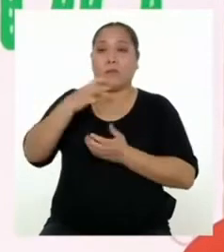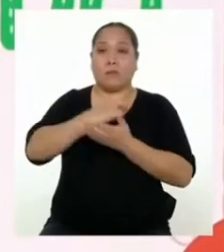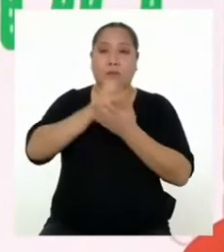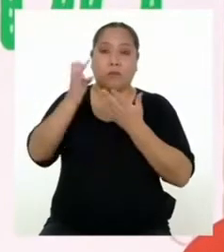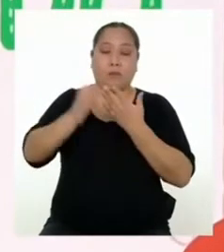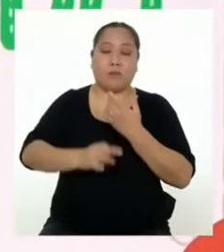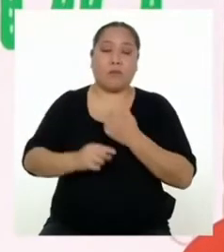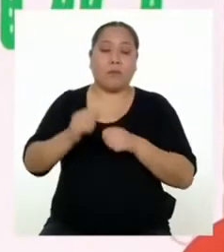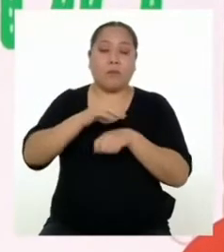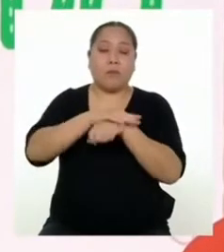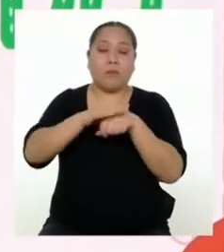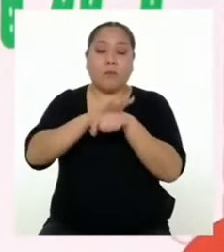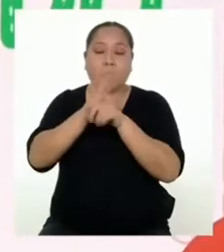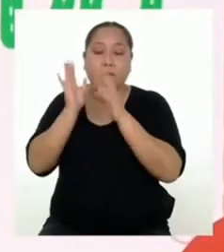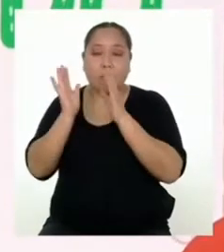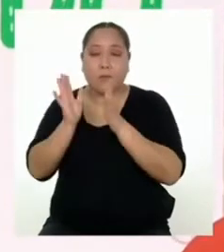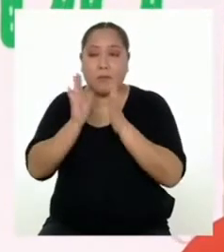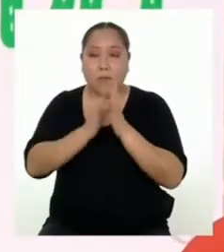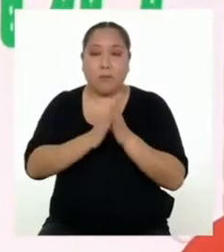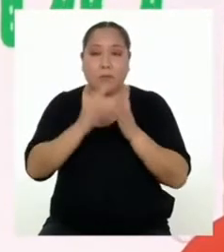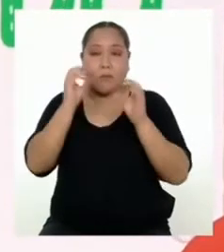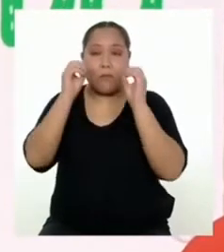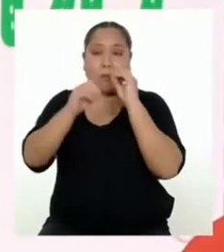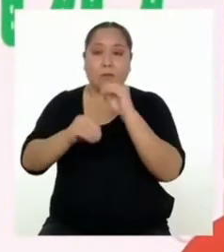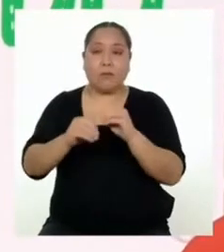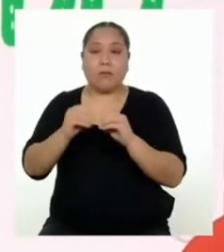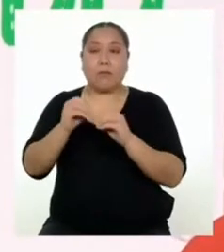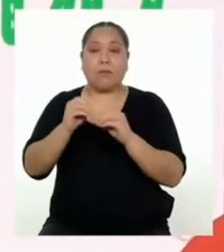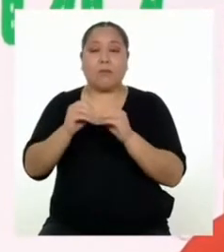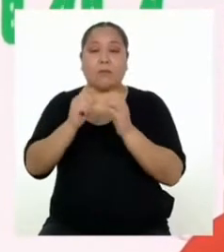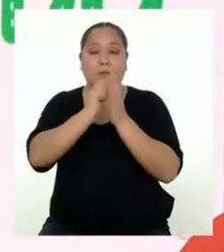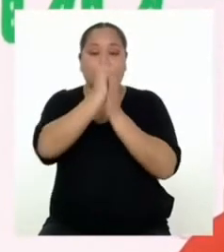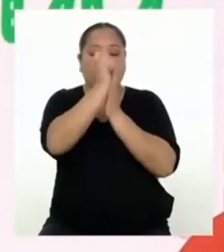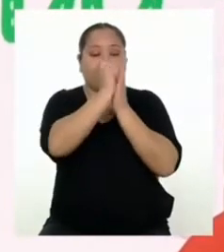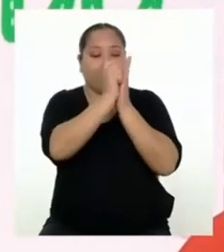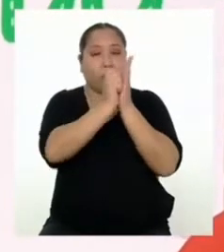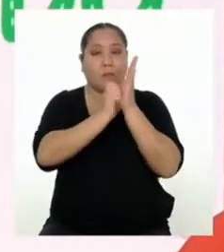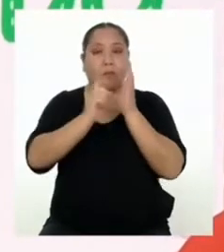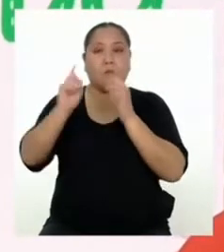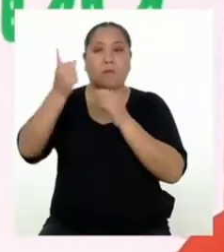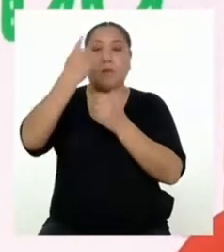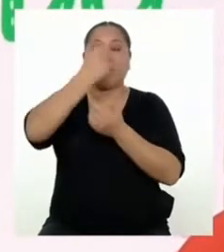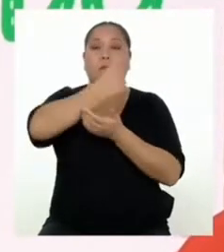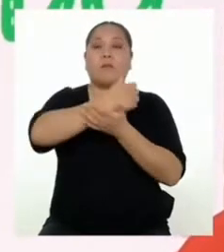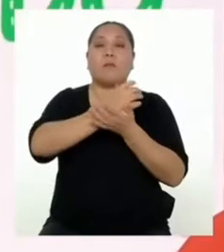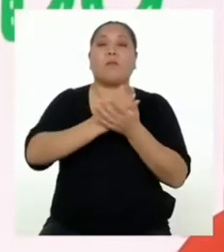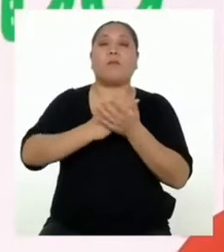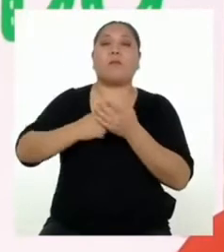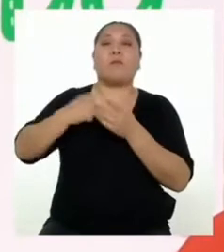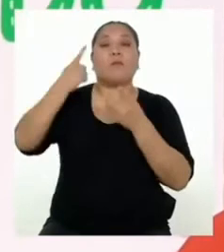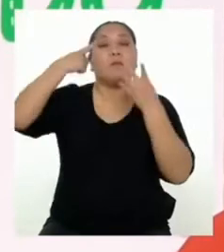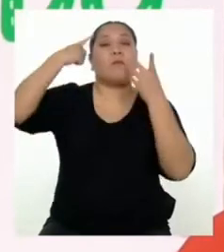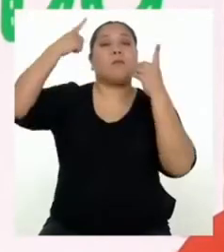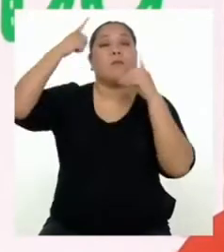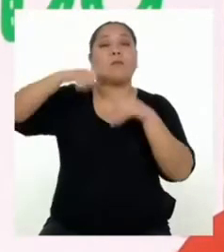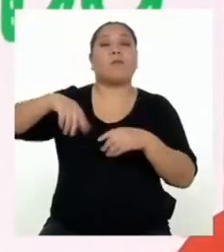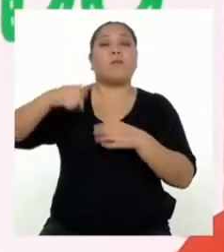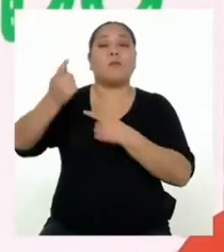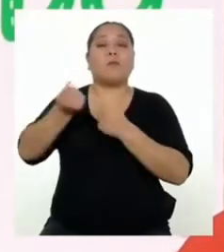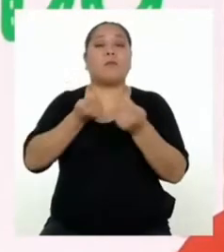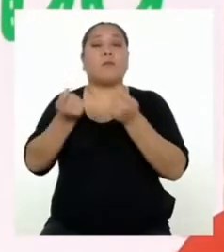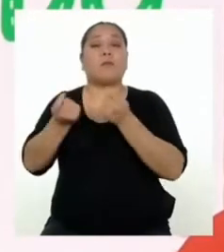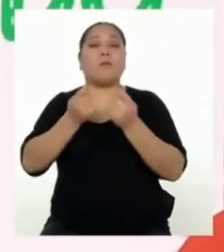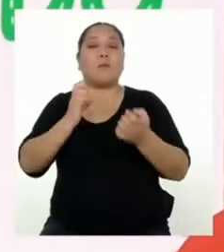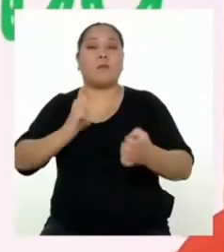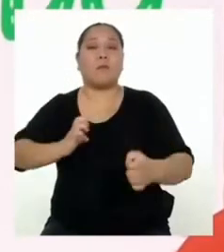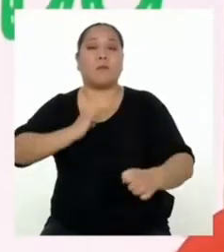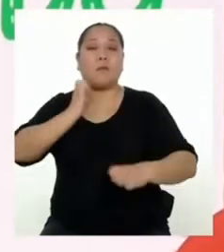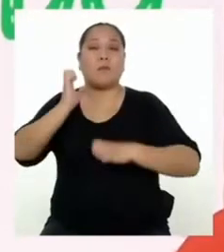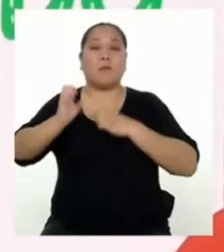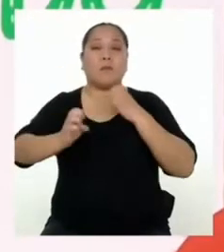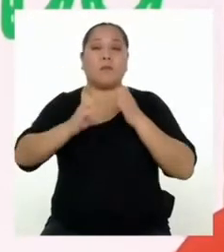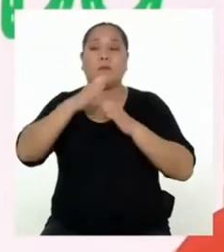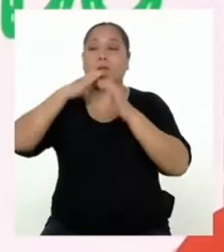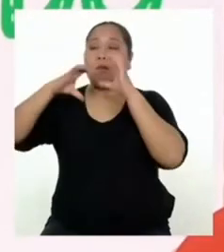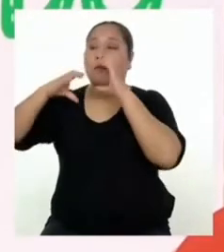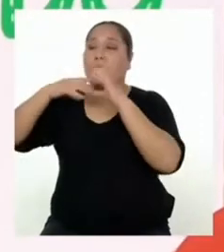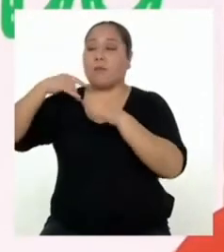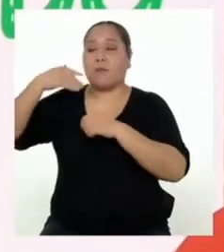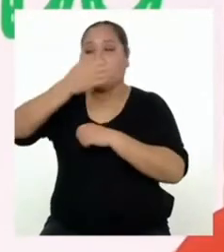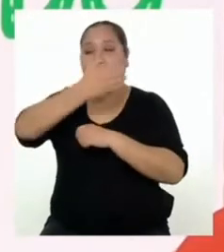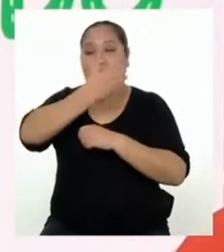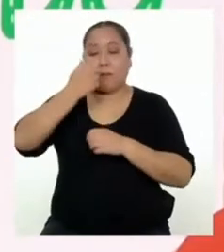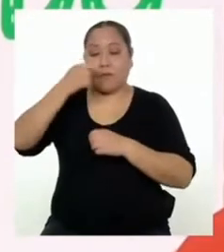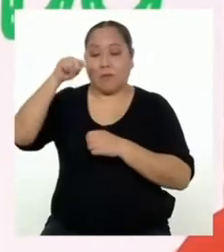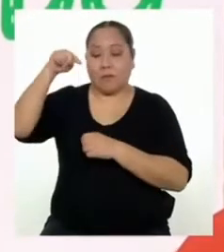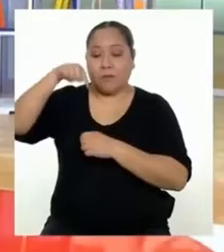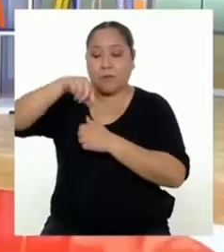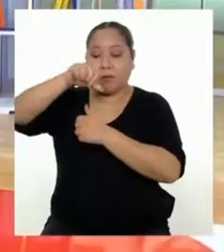programa, planificaremos y textualizaremos la primera versión de nuestros acuerdos para regular nuestras emociones y comunicarnos mejor